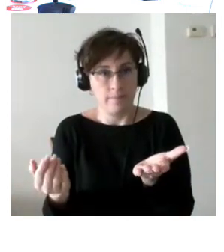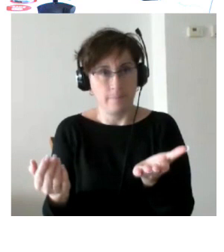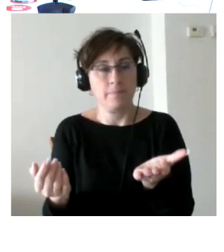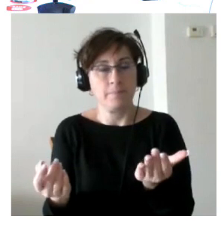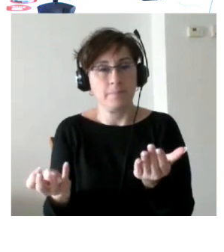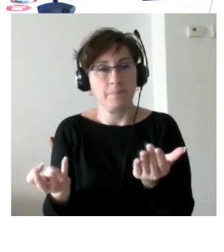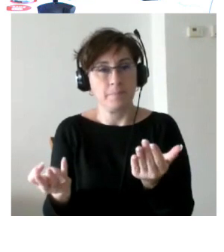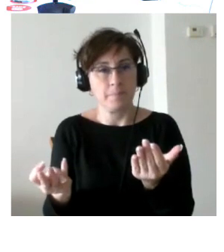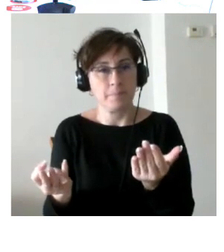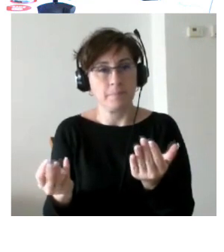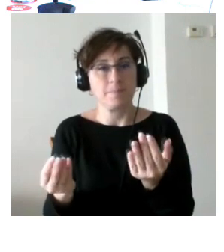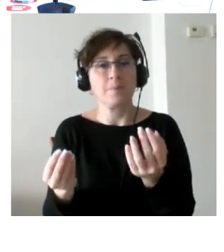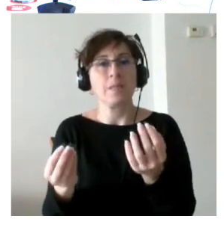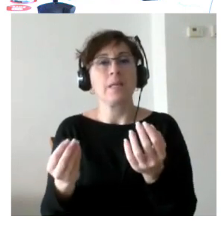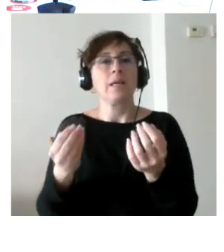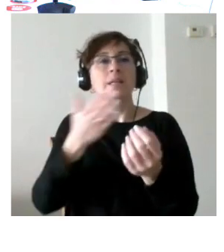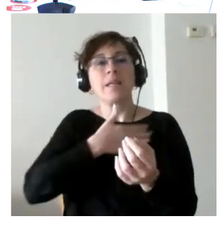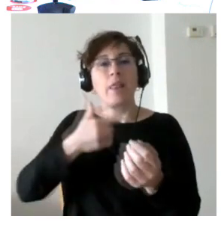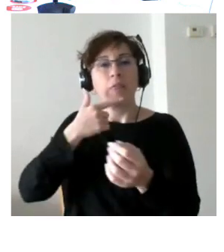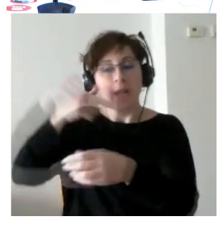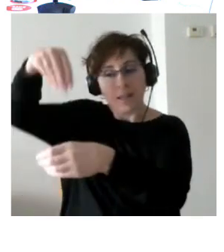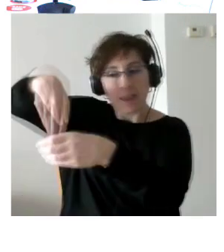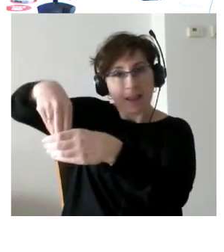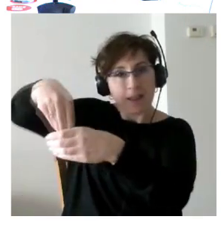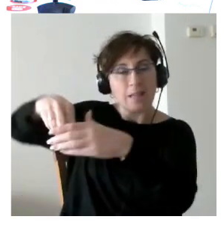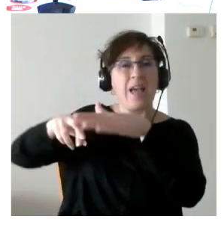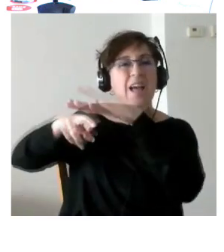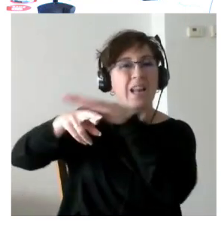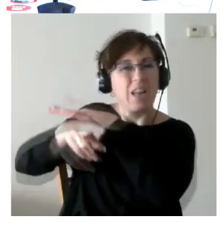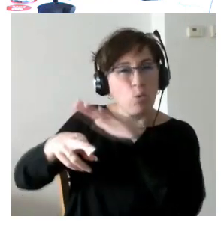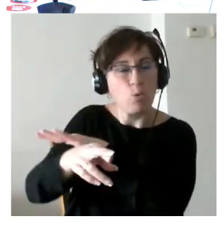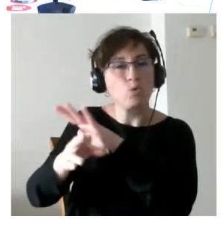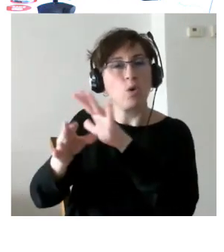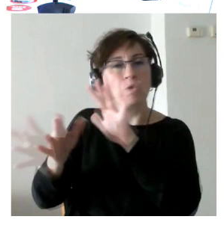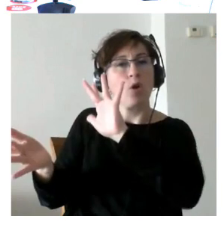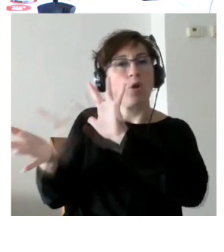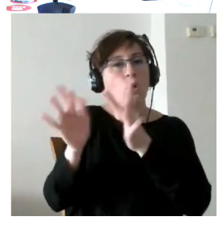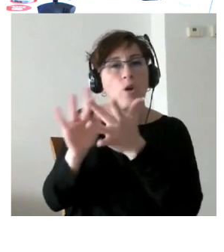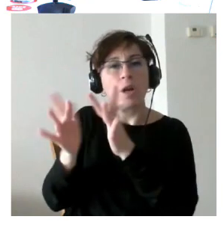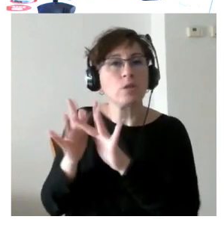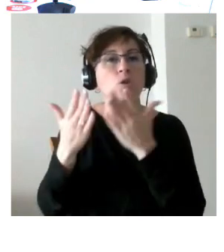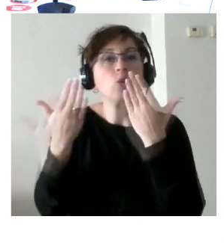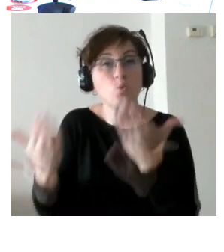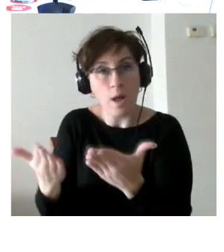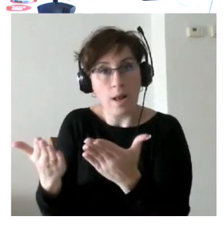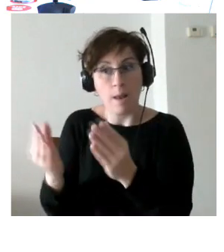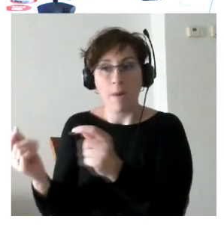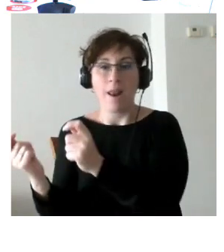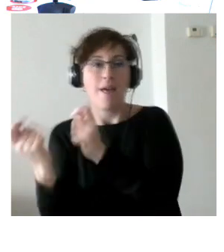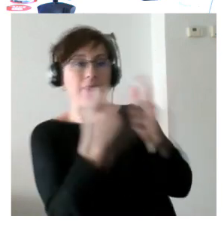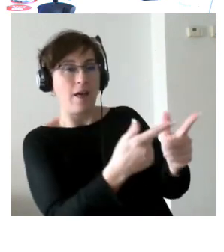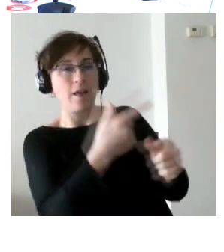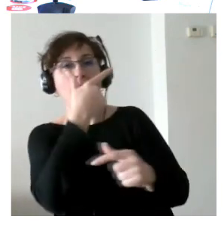a aquellos recursos conexiones que puede haber en su comunidad que faciliten su inclusión